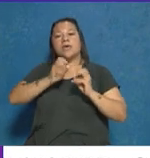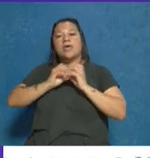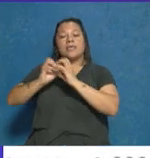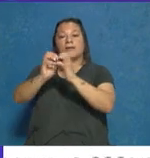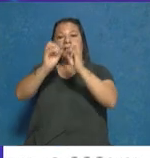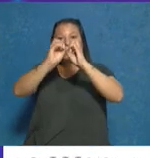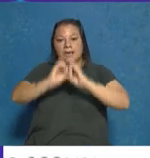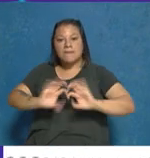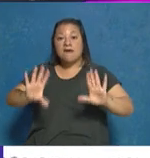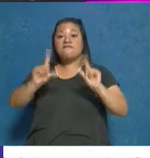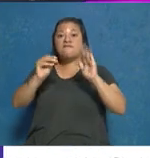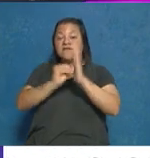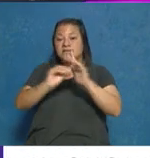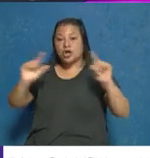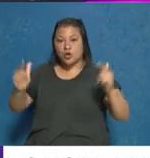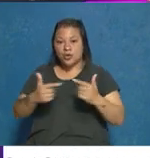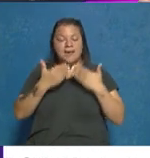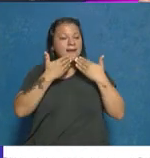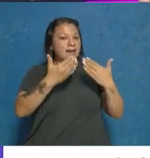todavía no tiene fecha. Gracias Ricardo. No, por favor.